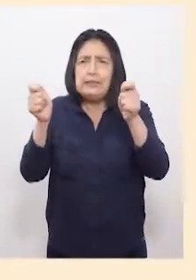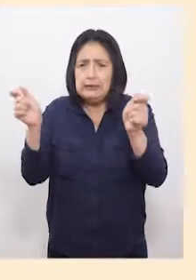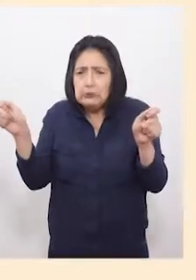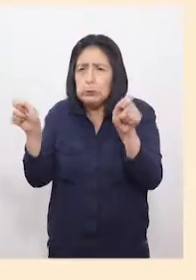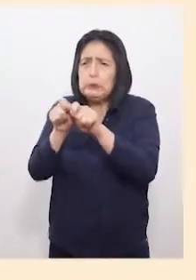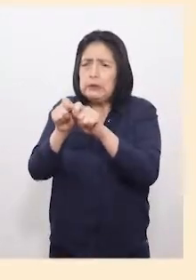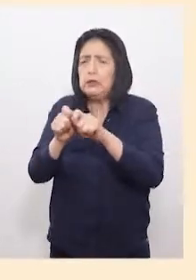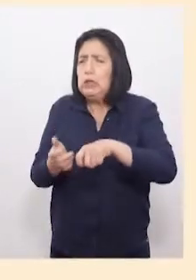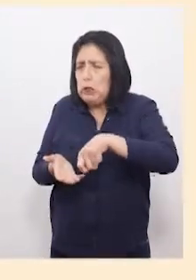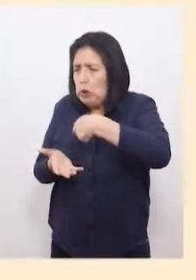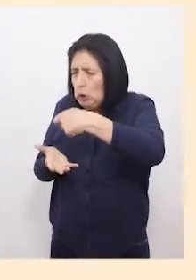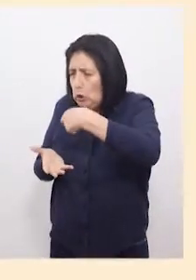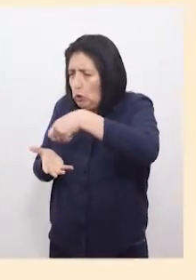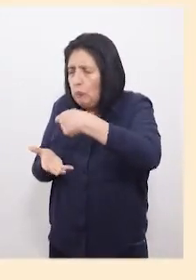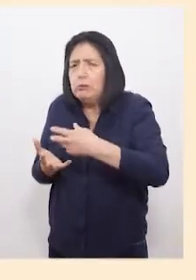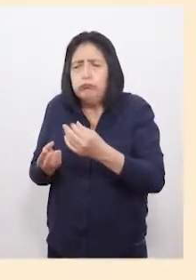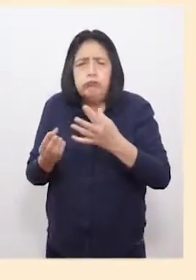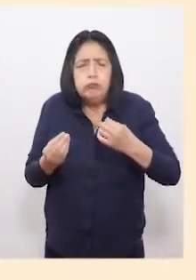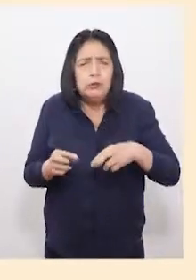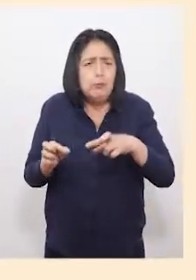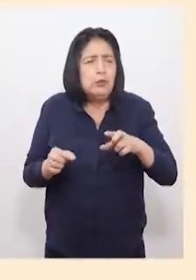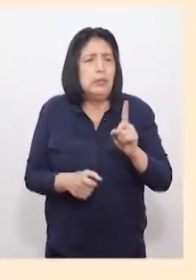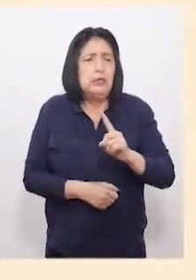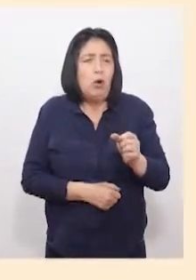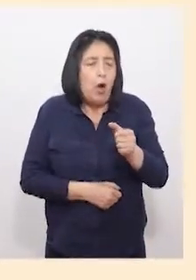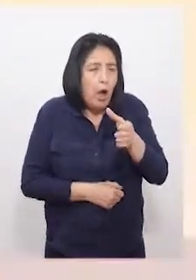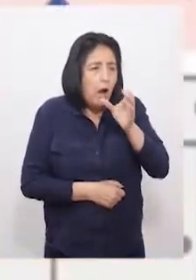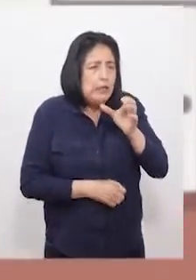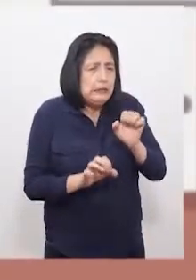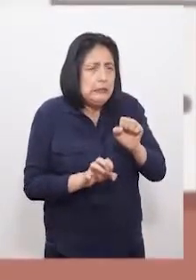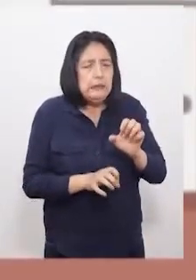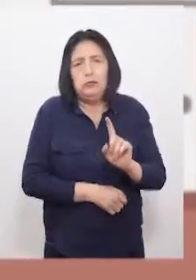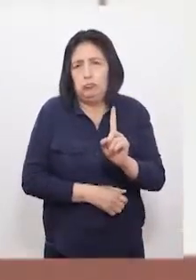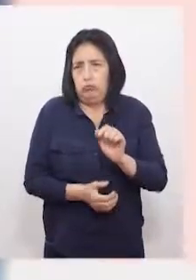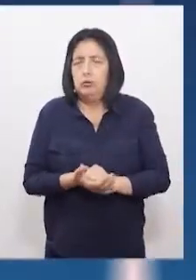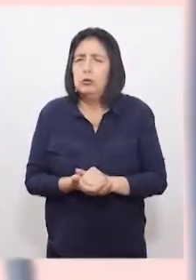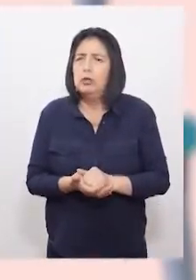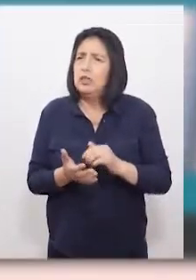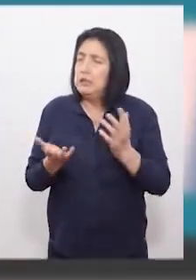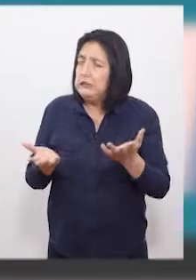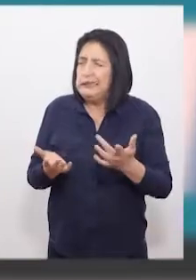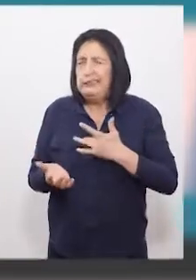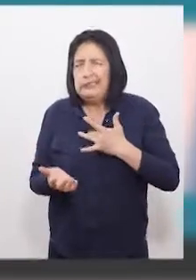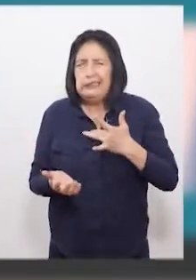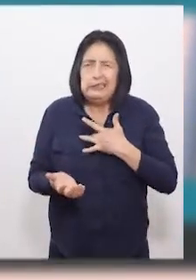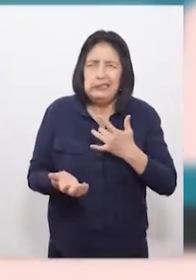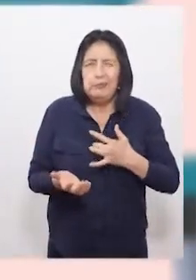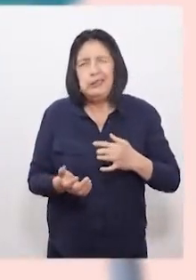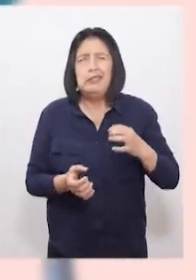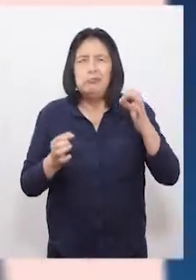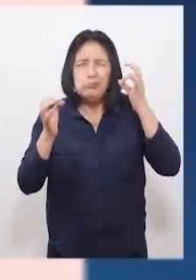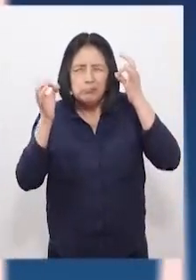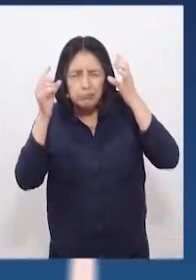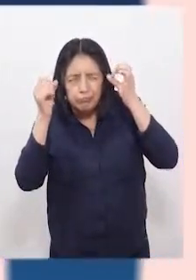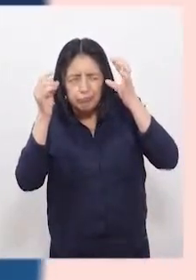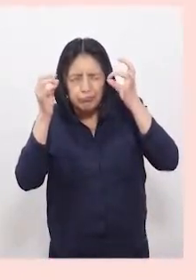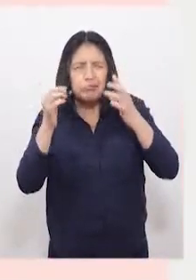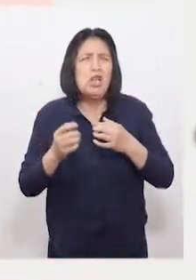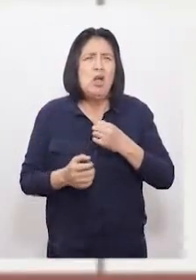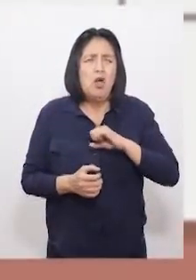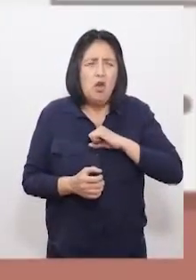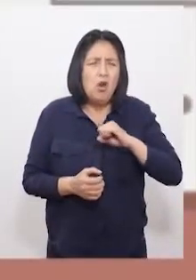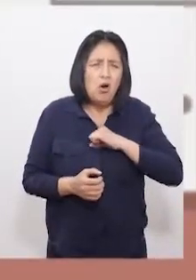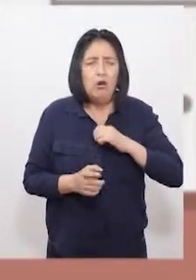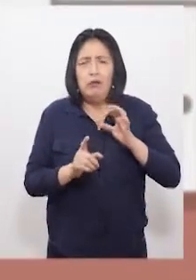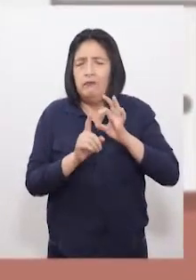proteínas y eviten tomar bebidas frías. En caso existan síntomas como dolor de cabeza, tos y fiebre, es recomendable